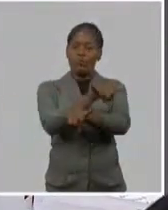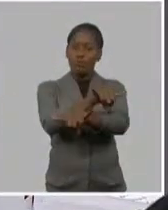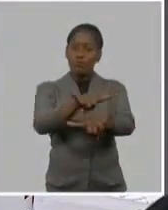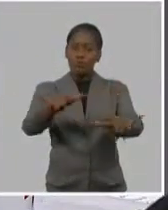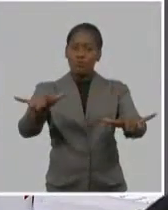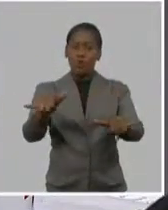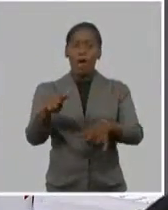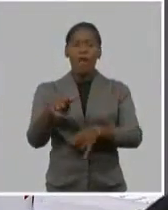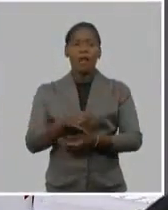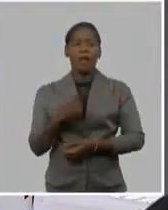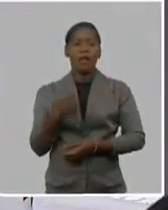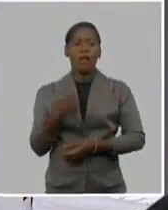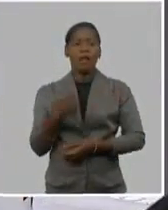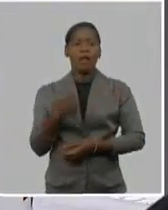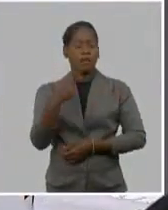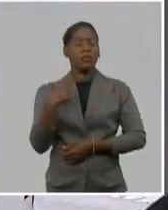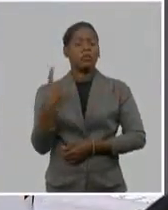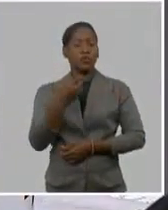la certeza de que vencimos. Gracias. Gracias. Gracias. Gracias.